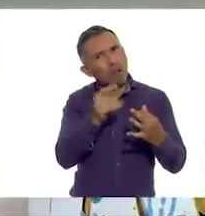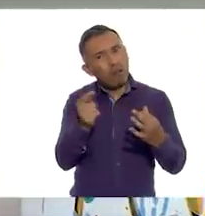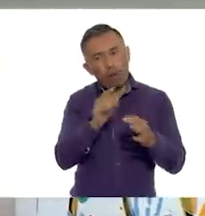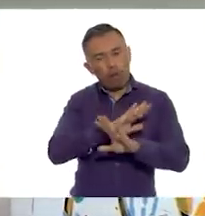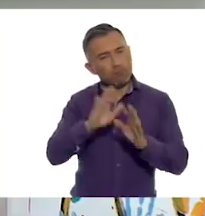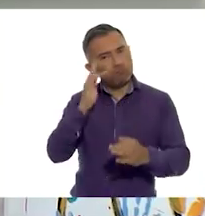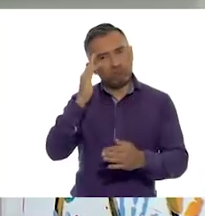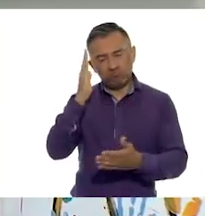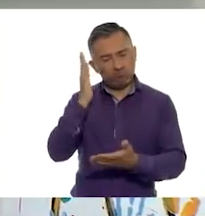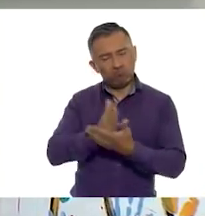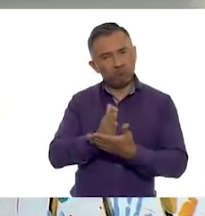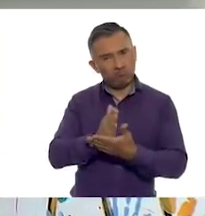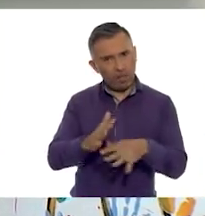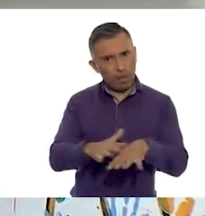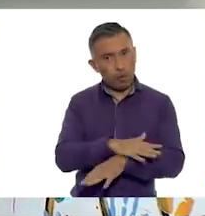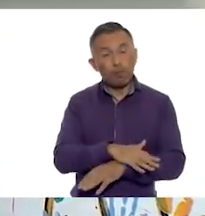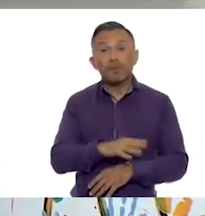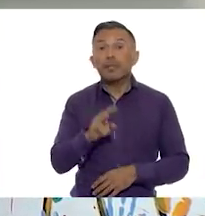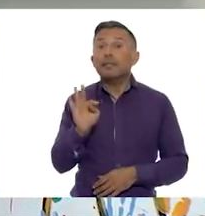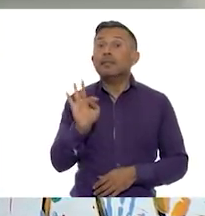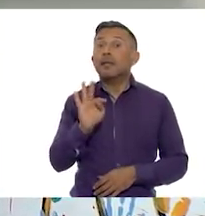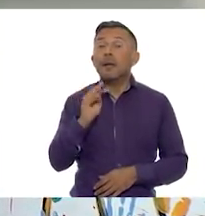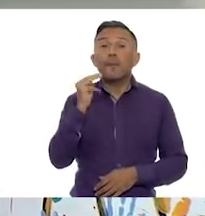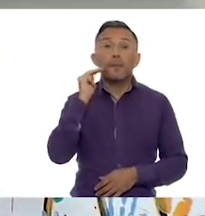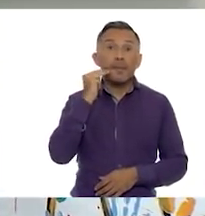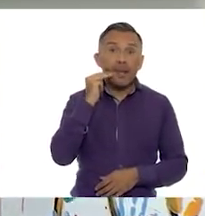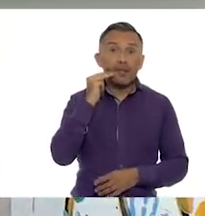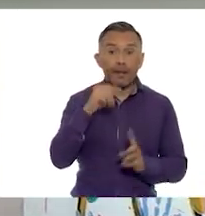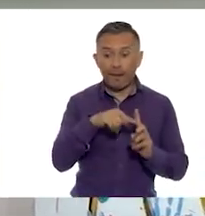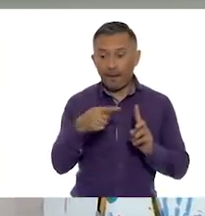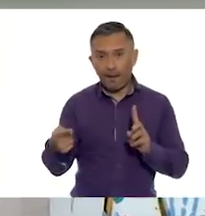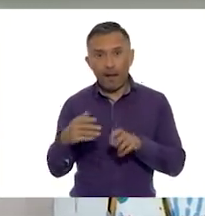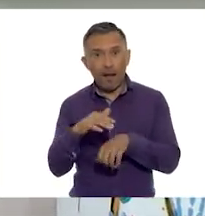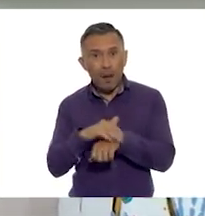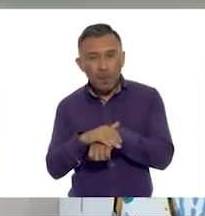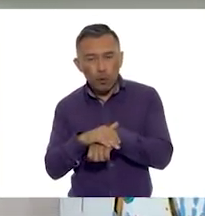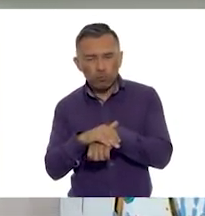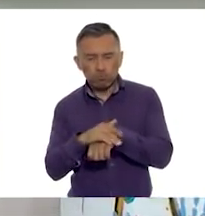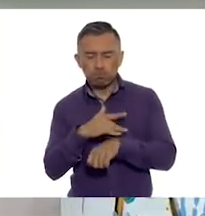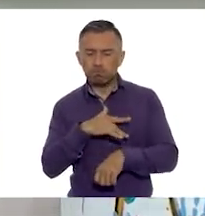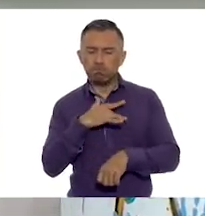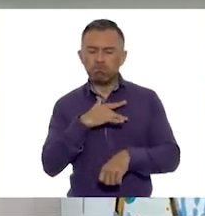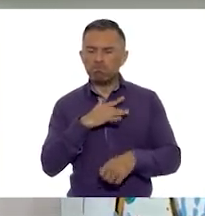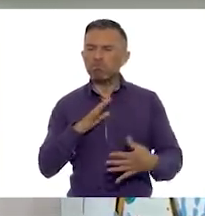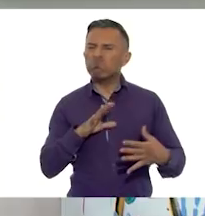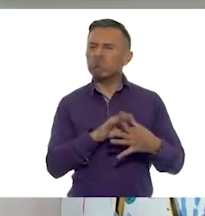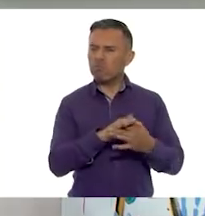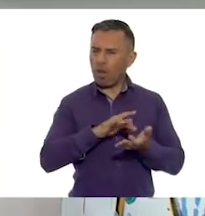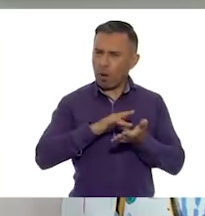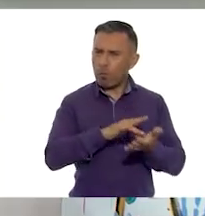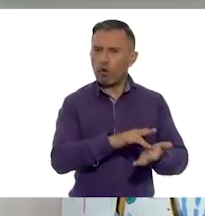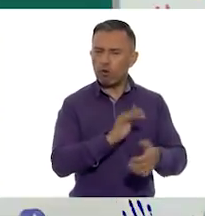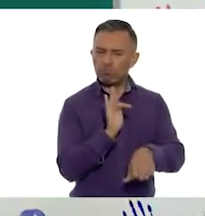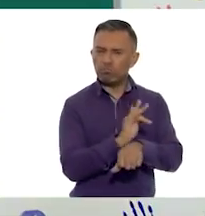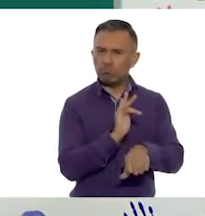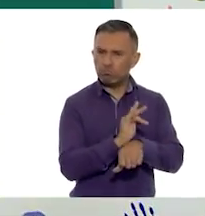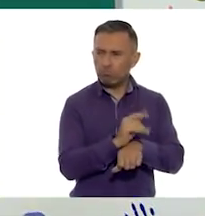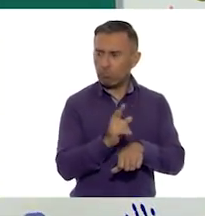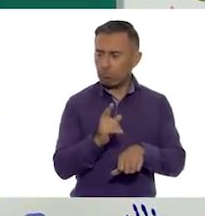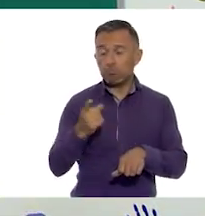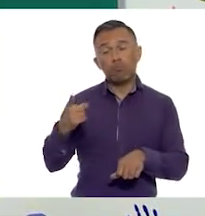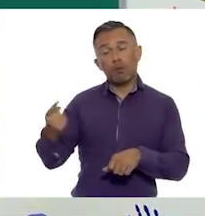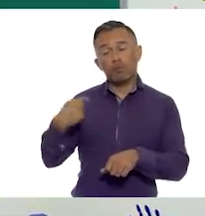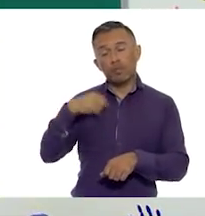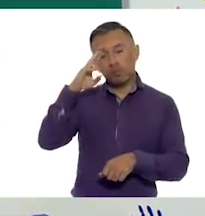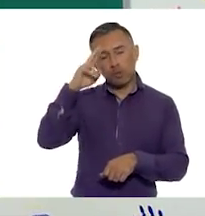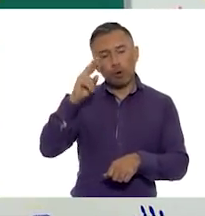Miranda tuviera amigas o amigos solidarios con ella que la apoyaran, pues su exigencia sería respetada. Muy bien,